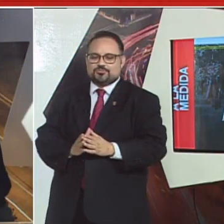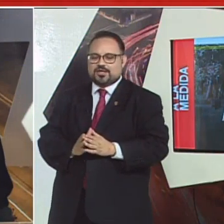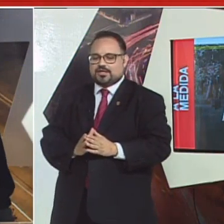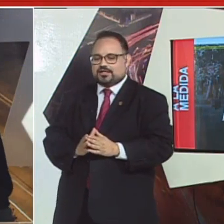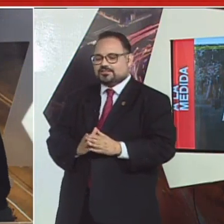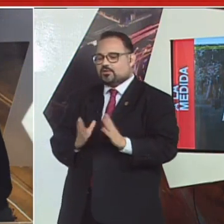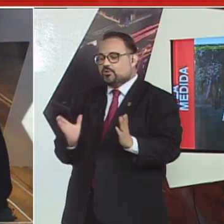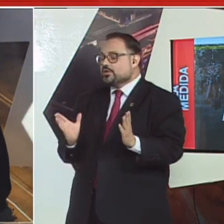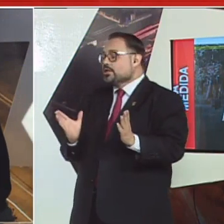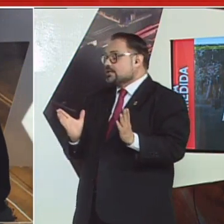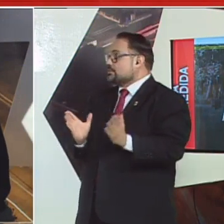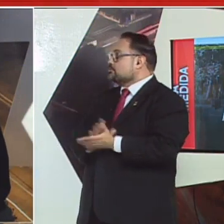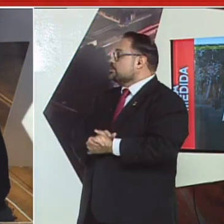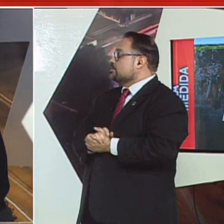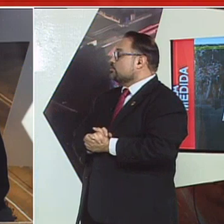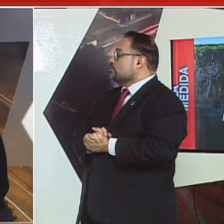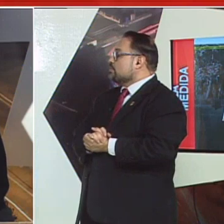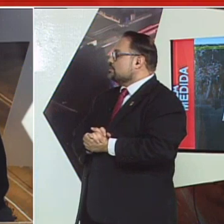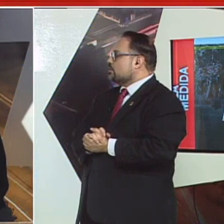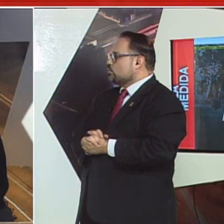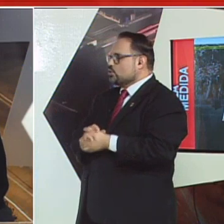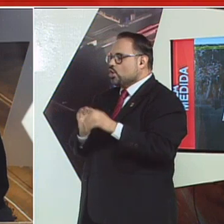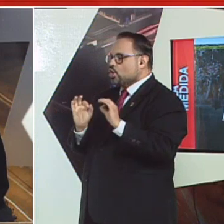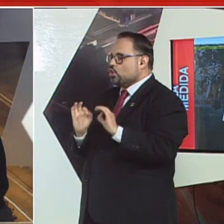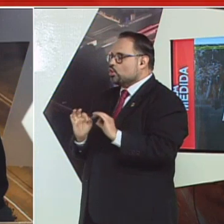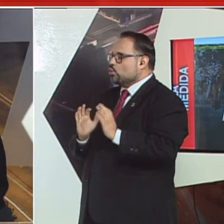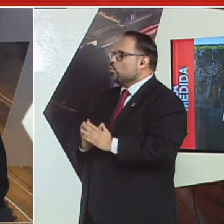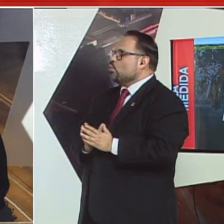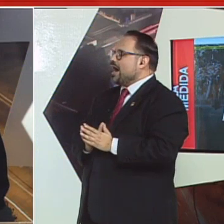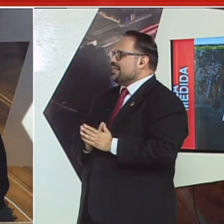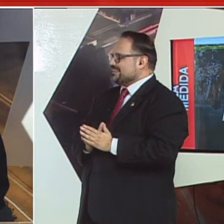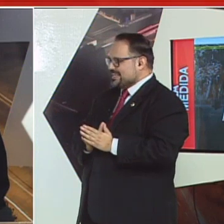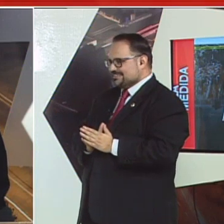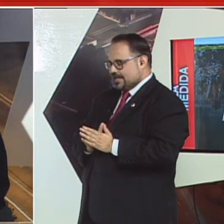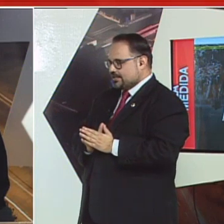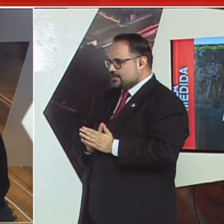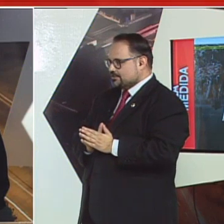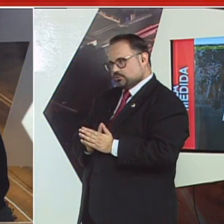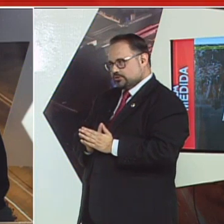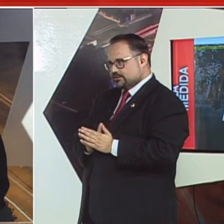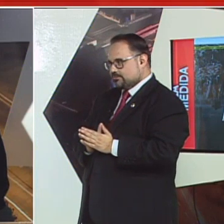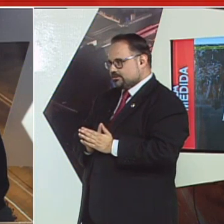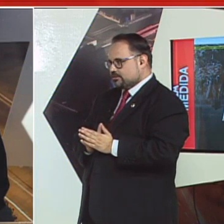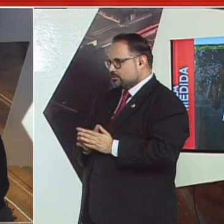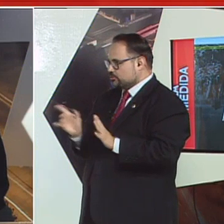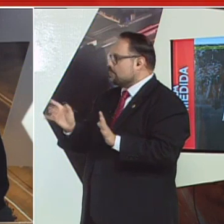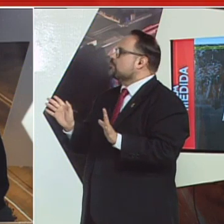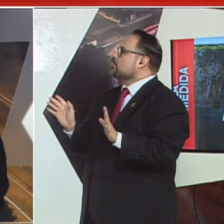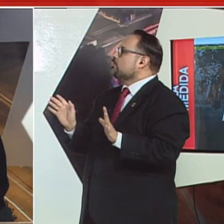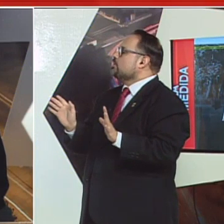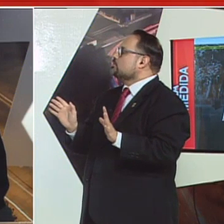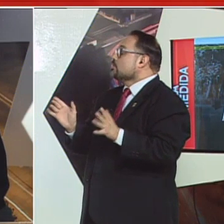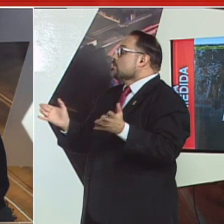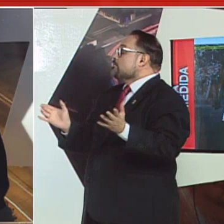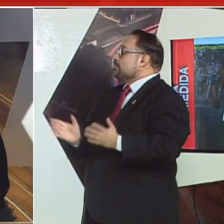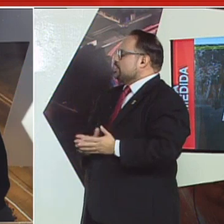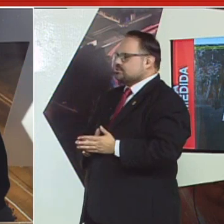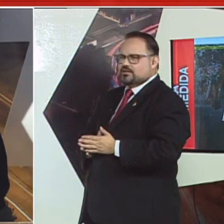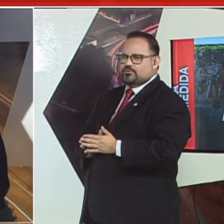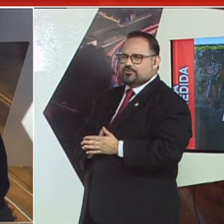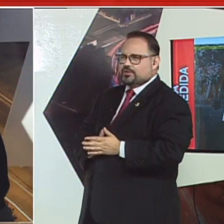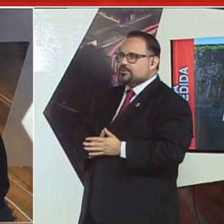televidente, que nos ve en casa. Hoy estamos iniciando el mes de junio con tres análisis o tres temas tremendos. Y el primero de ellos